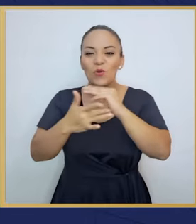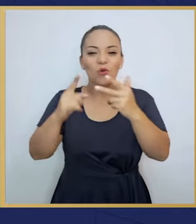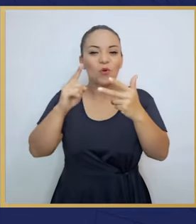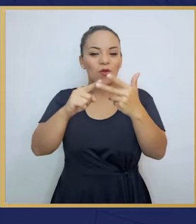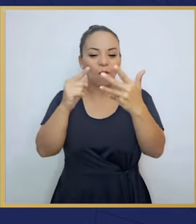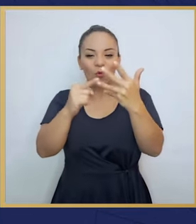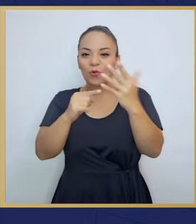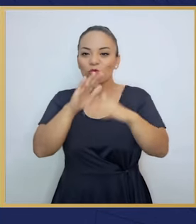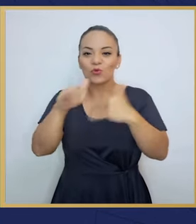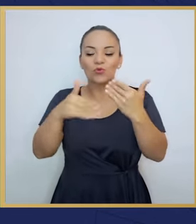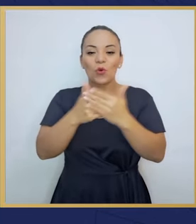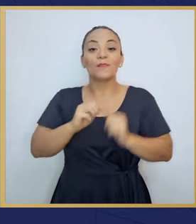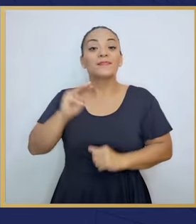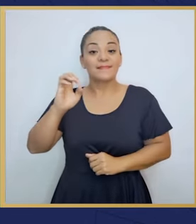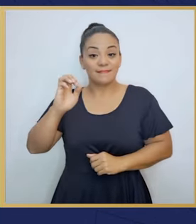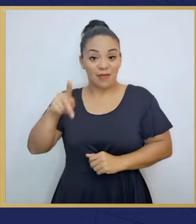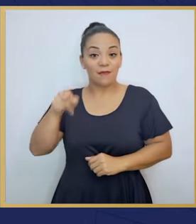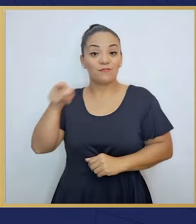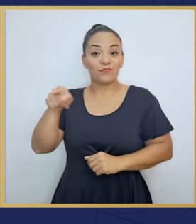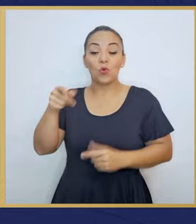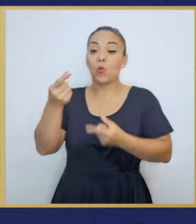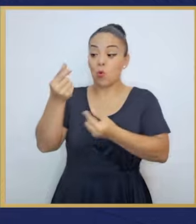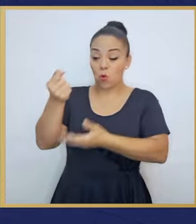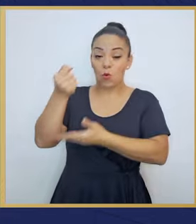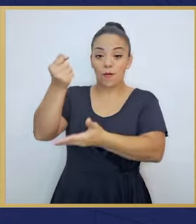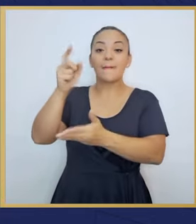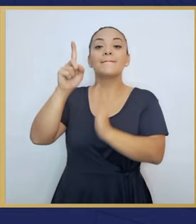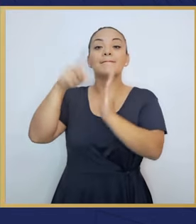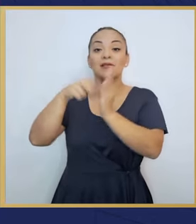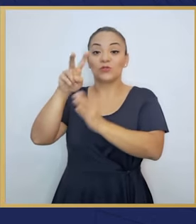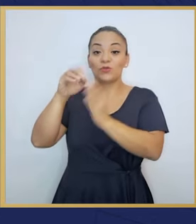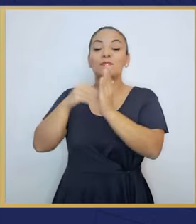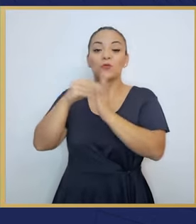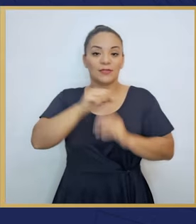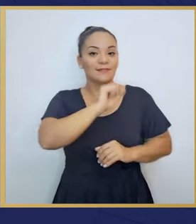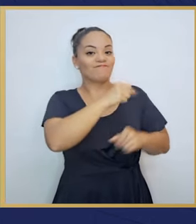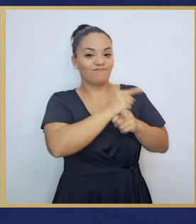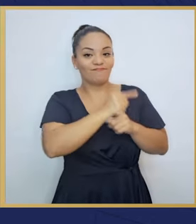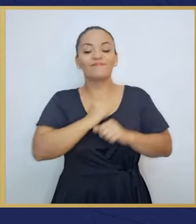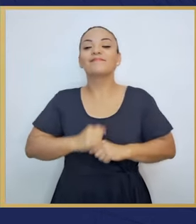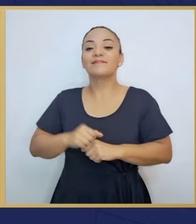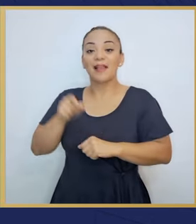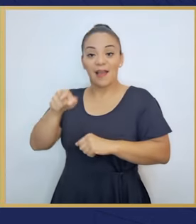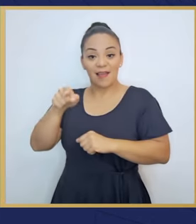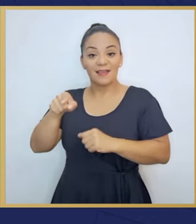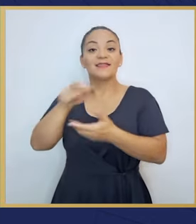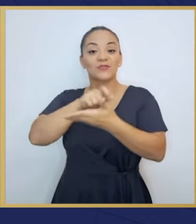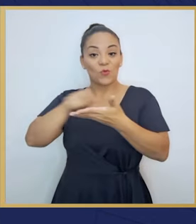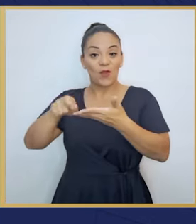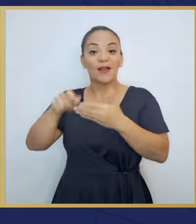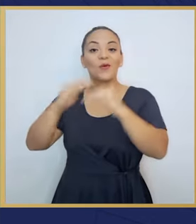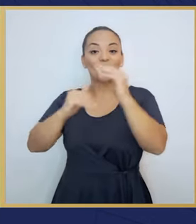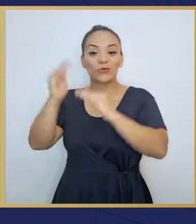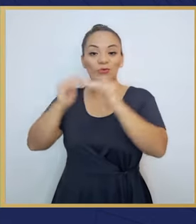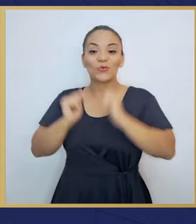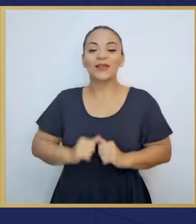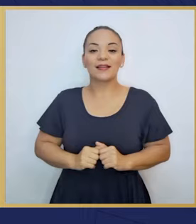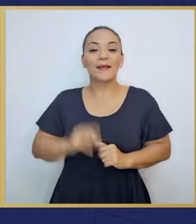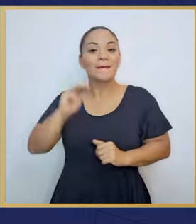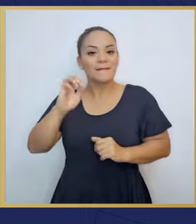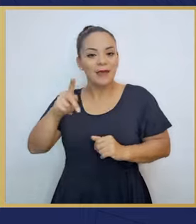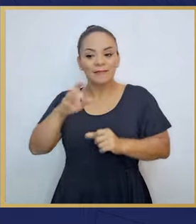equipo tecnológico. El MEP metió 1.200 millones en esta escuela